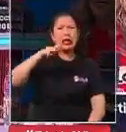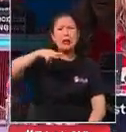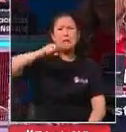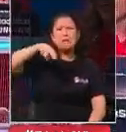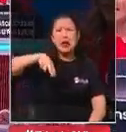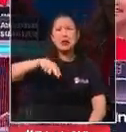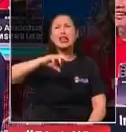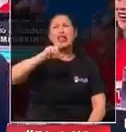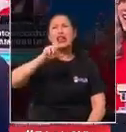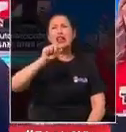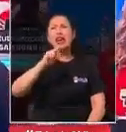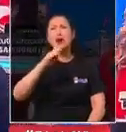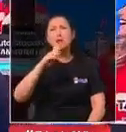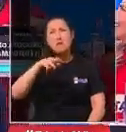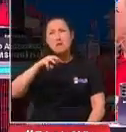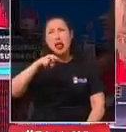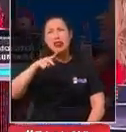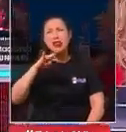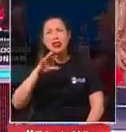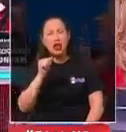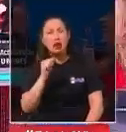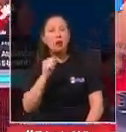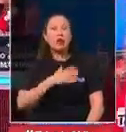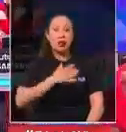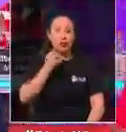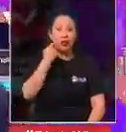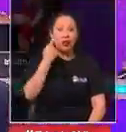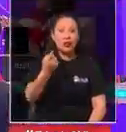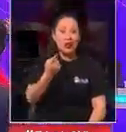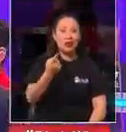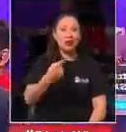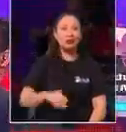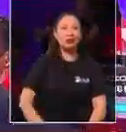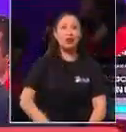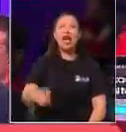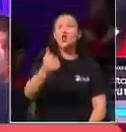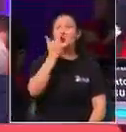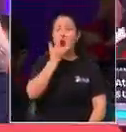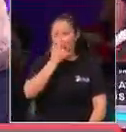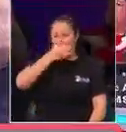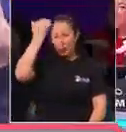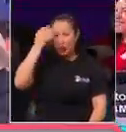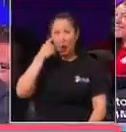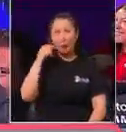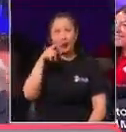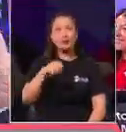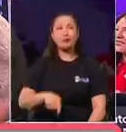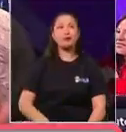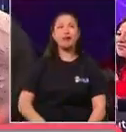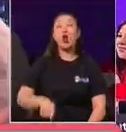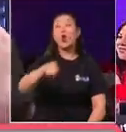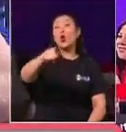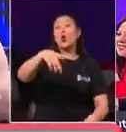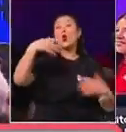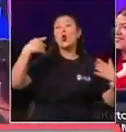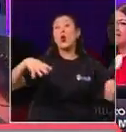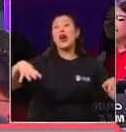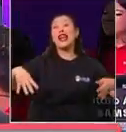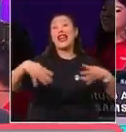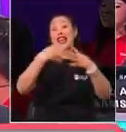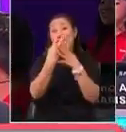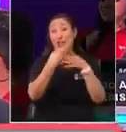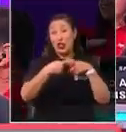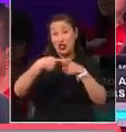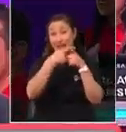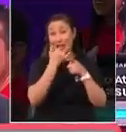quiero conocer. Es un fenómeno, es un fenómeno. Ahí está. Yo soy un, oye Germán, uno de los chilenos más seguidos en redes sociales, ¿ah? Yo